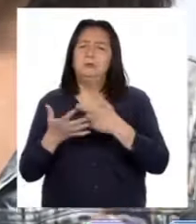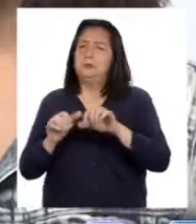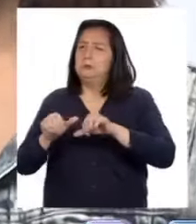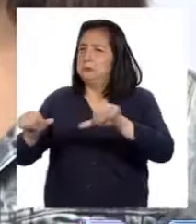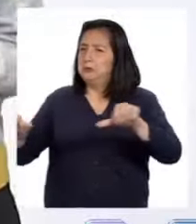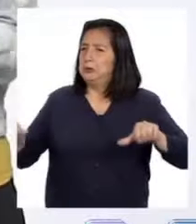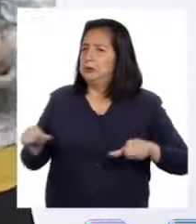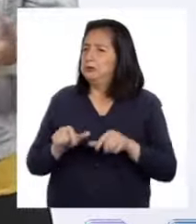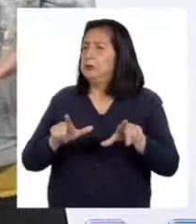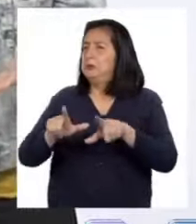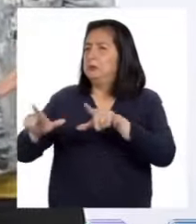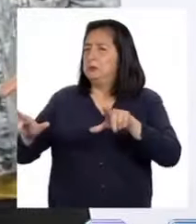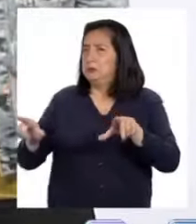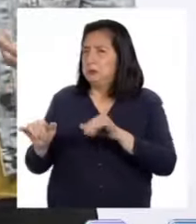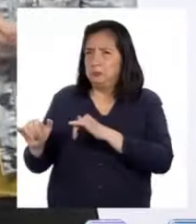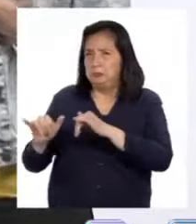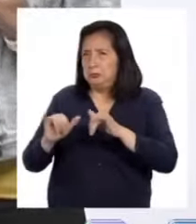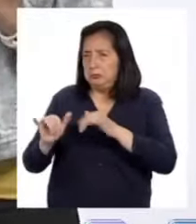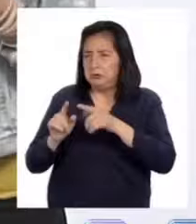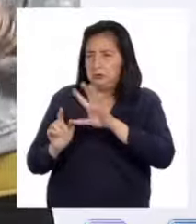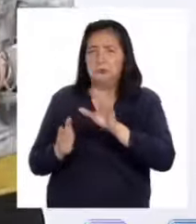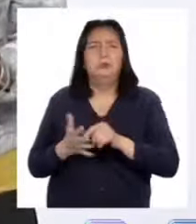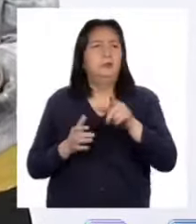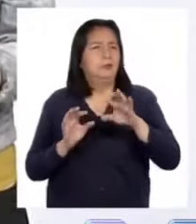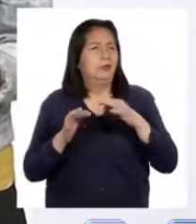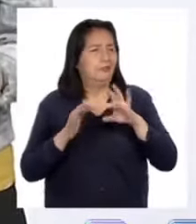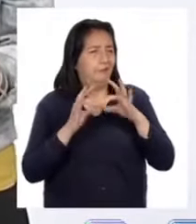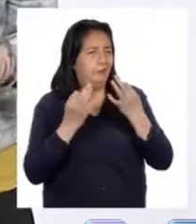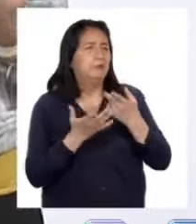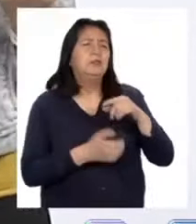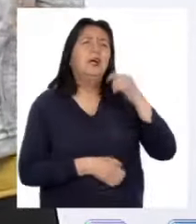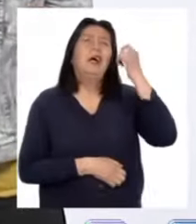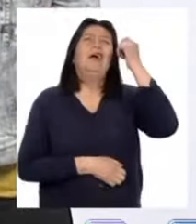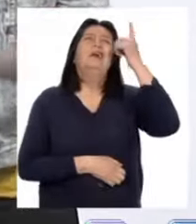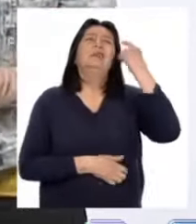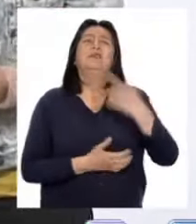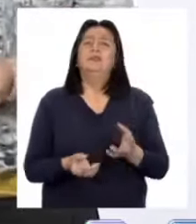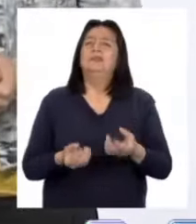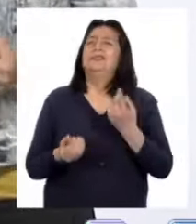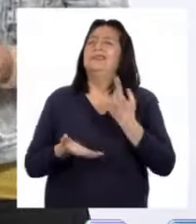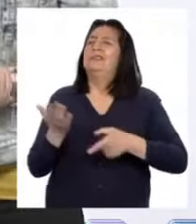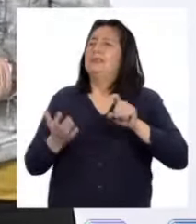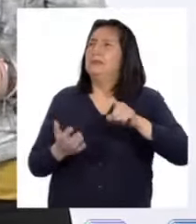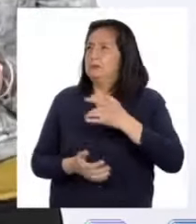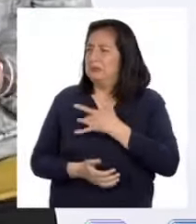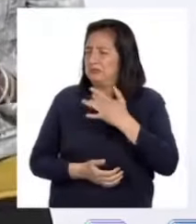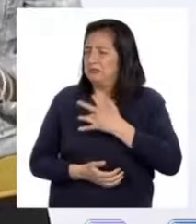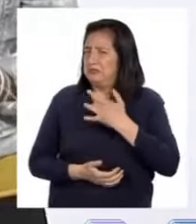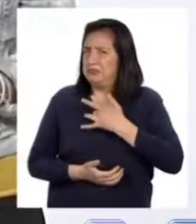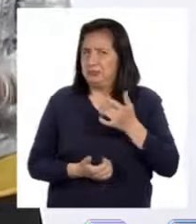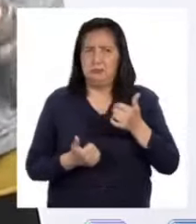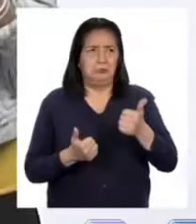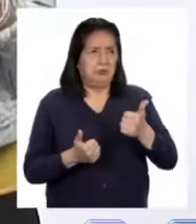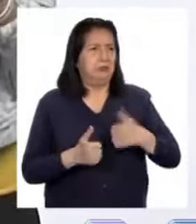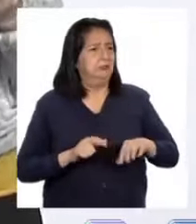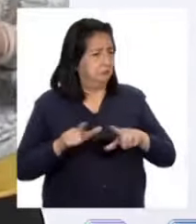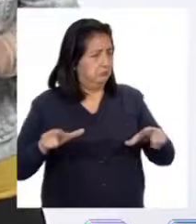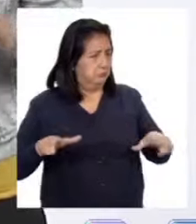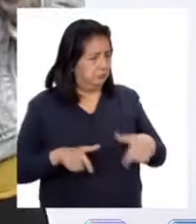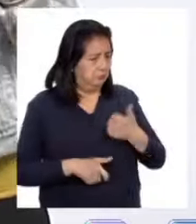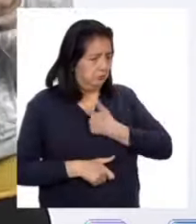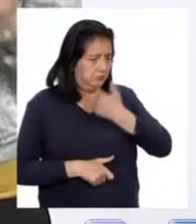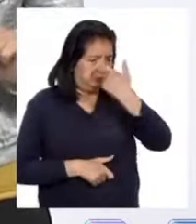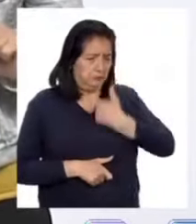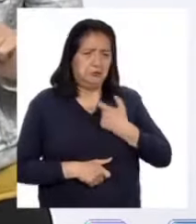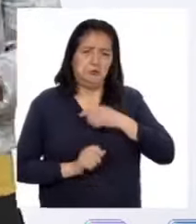común del hogar. De esta manera comprenderemos las condiciones que necesitamos para sentirnos cómodos en nuestro espacio personal y cómo